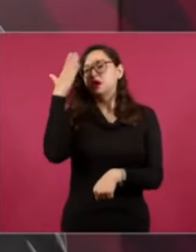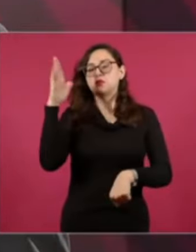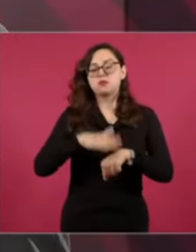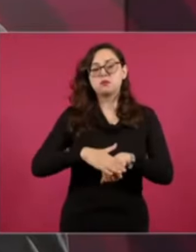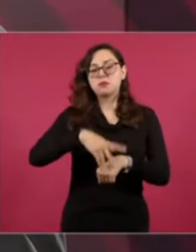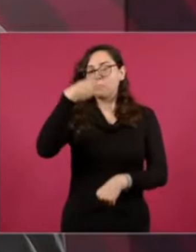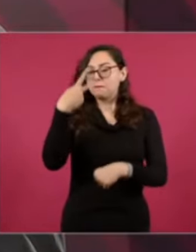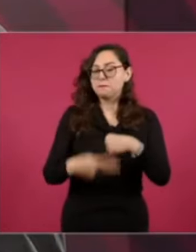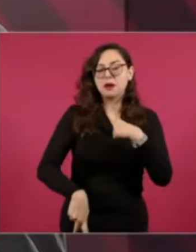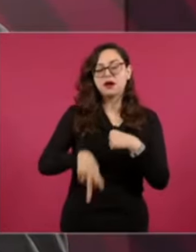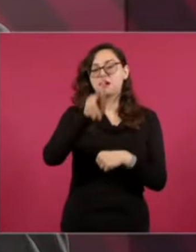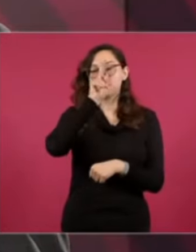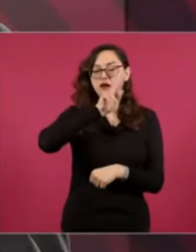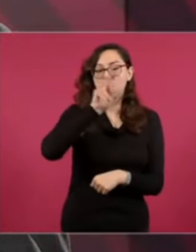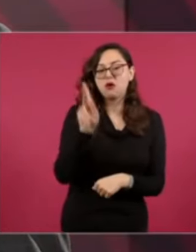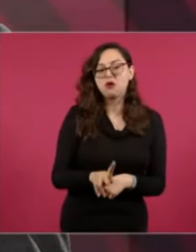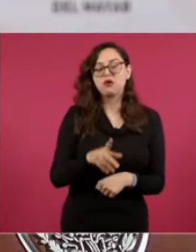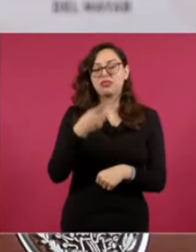corrupción.